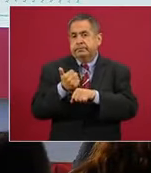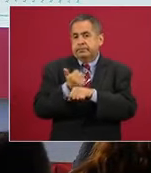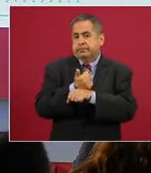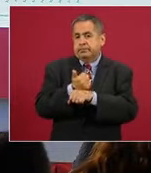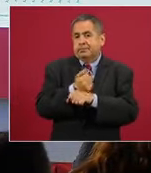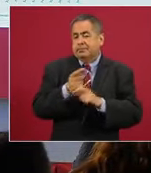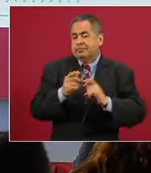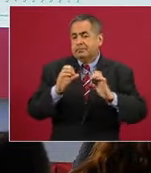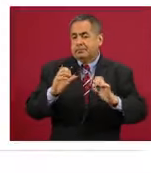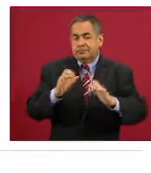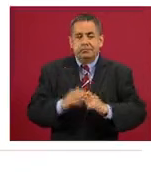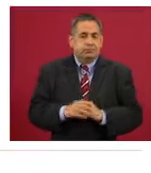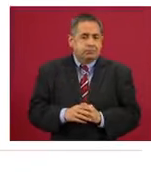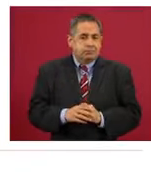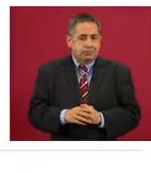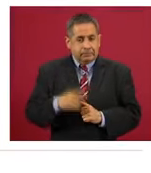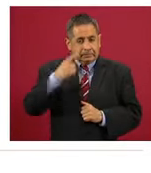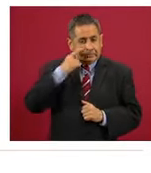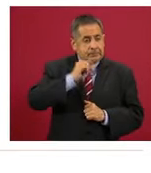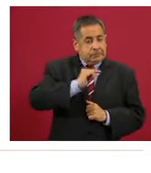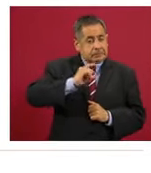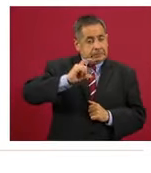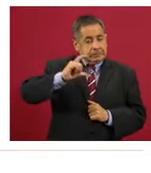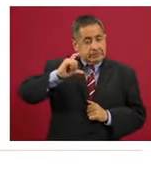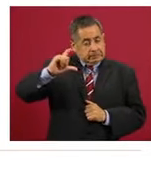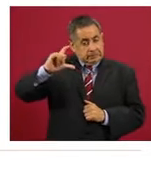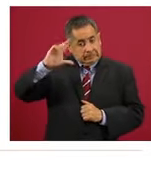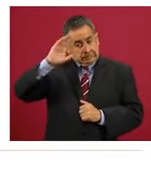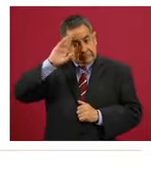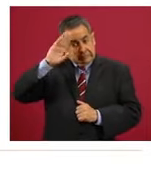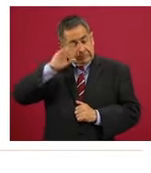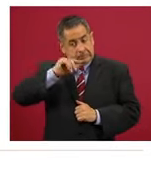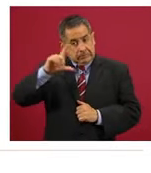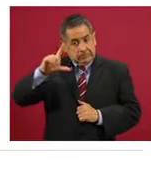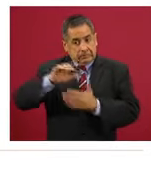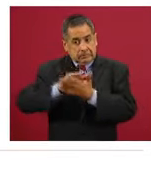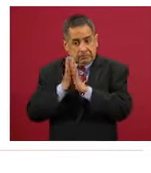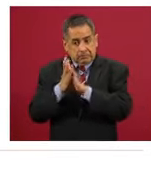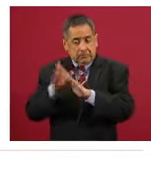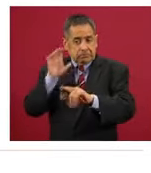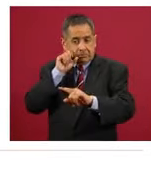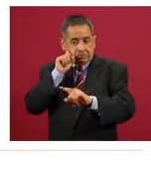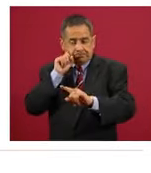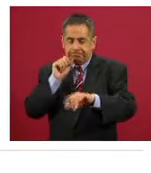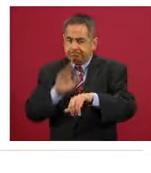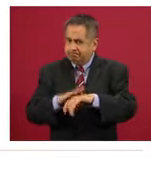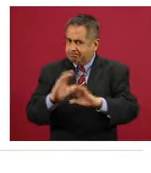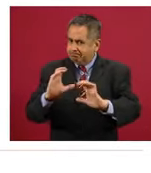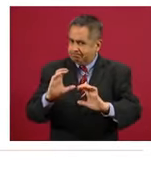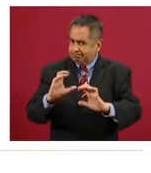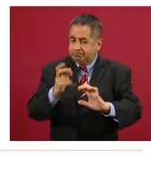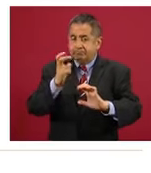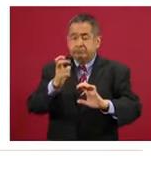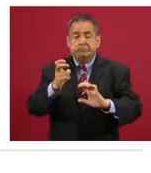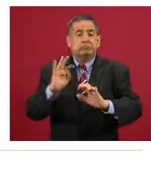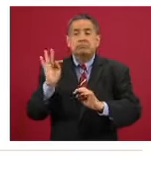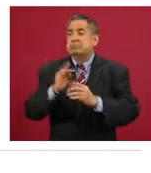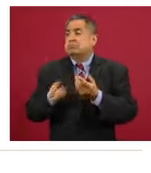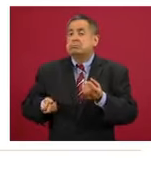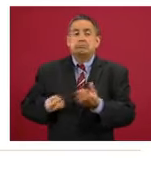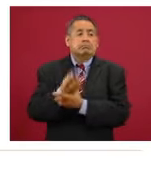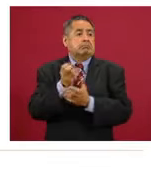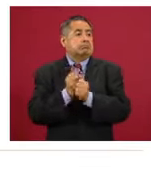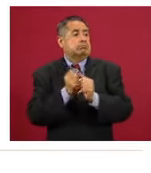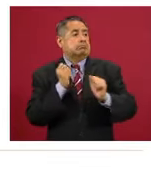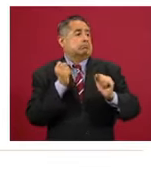cuidado. Cuando hubo una tendencia tan larga de ascenso y se pasa a amarillo, hay que tener cuidado porque ahí es donde un desconfinamiento temprano